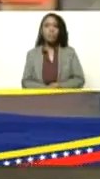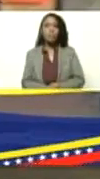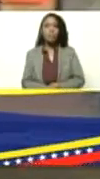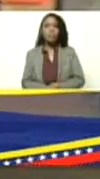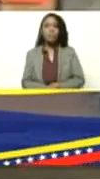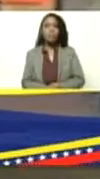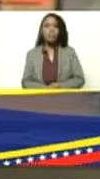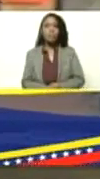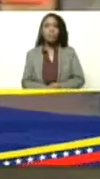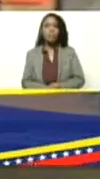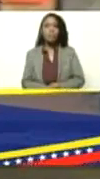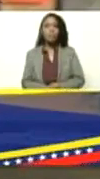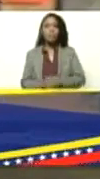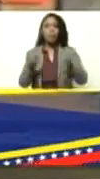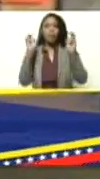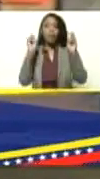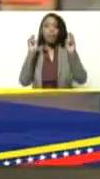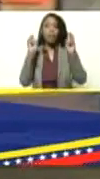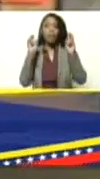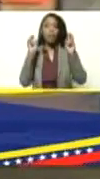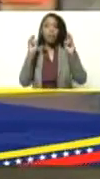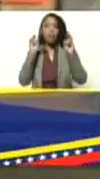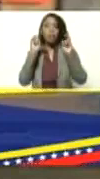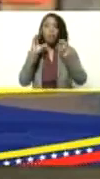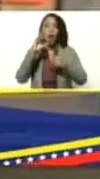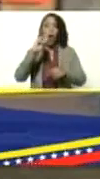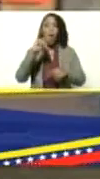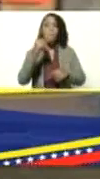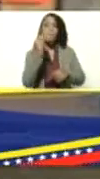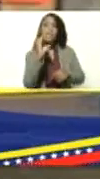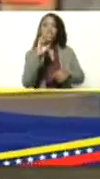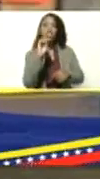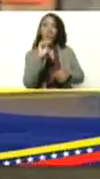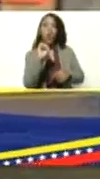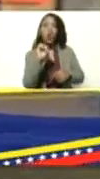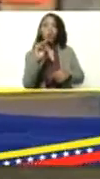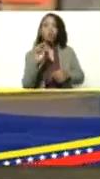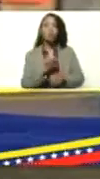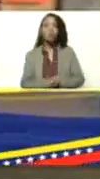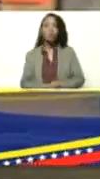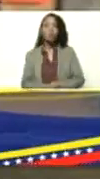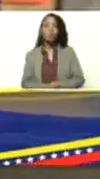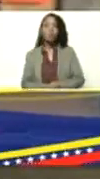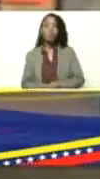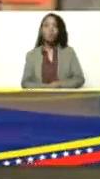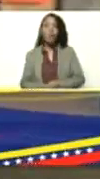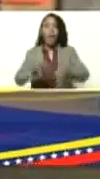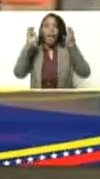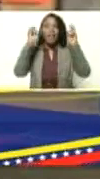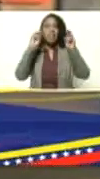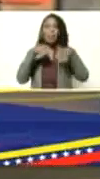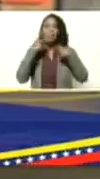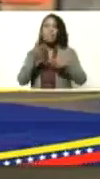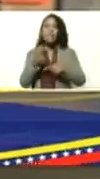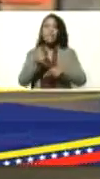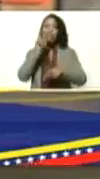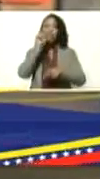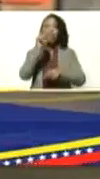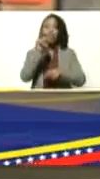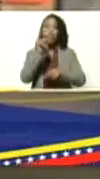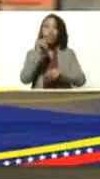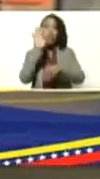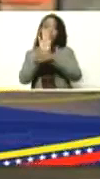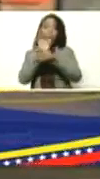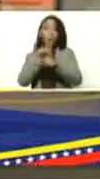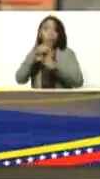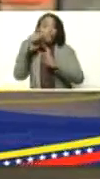en relación al Omicron a la cepa Omicron la consigna es si te cuidas de una